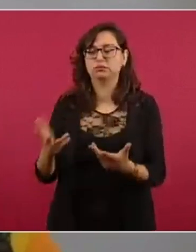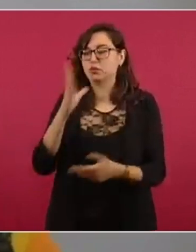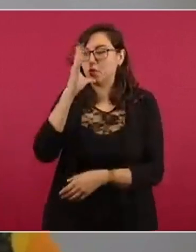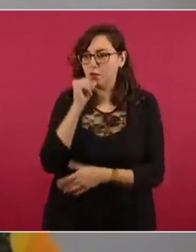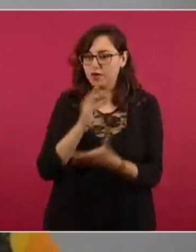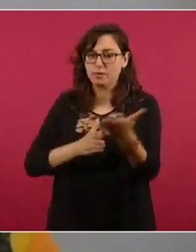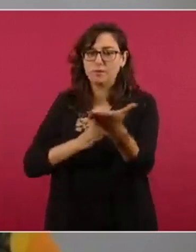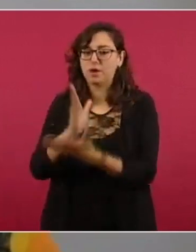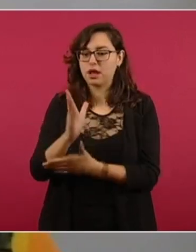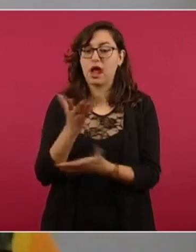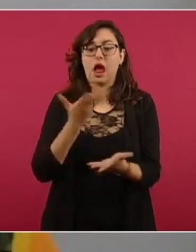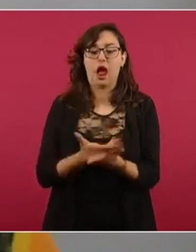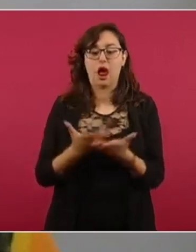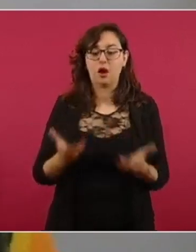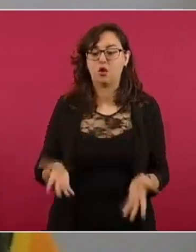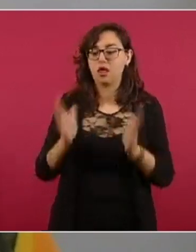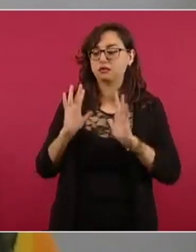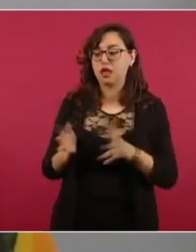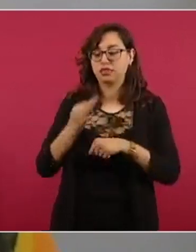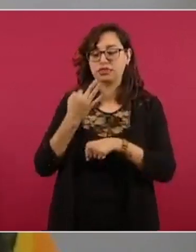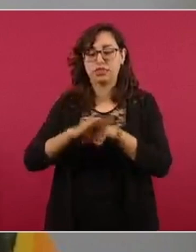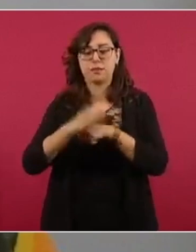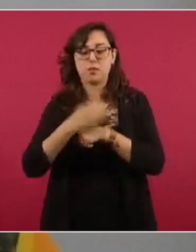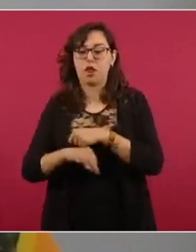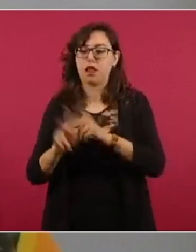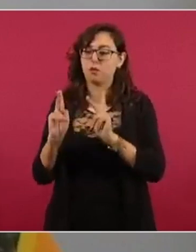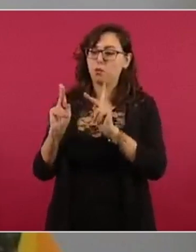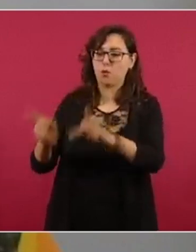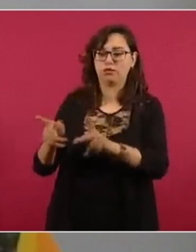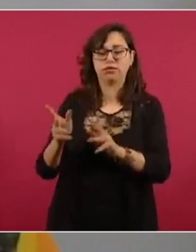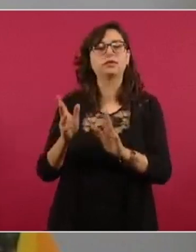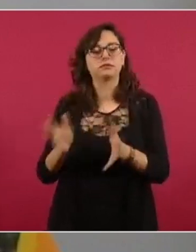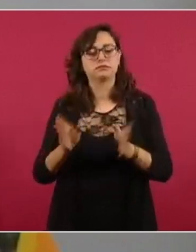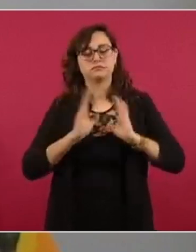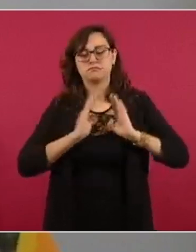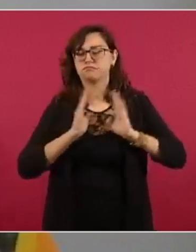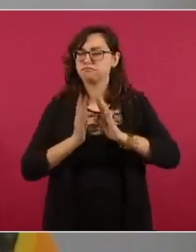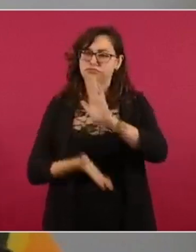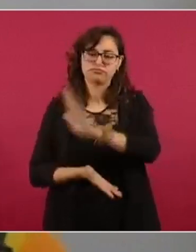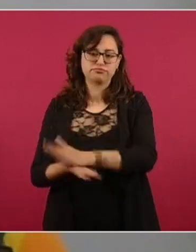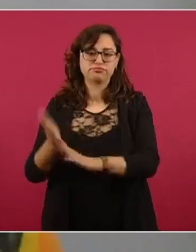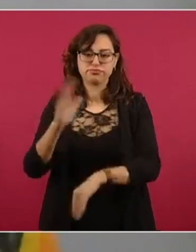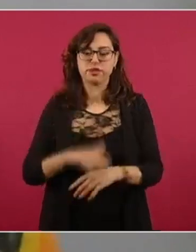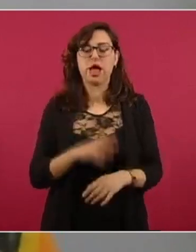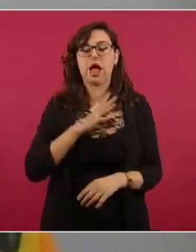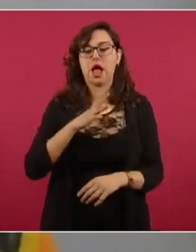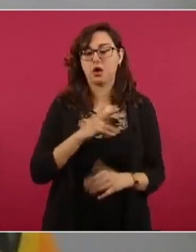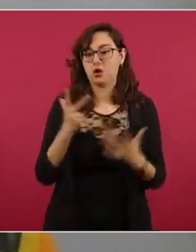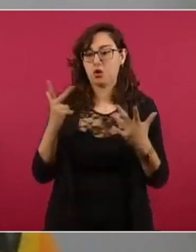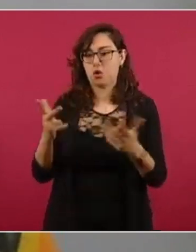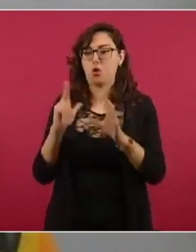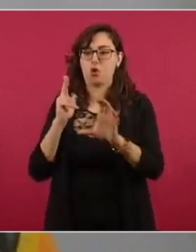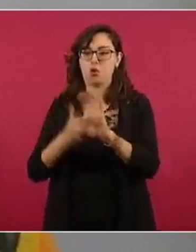por unos puentes móviles como bien lo menciona el señor gobernador activamos ocho albergues se atendieron